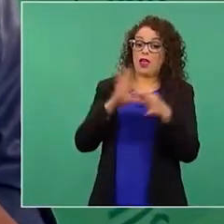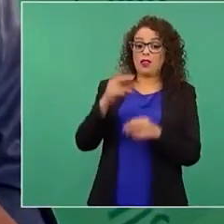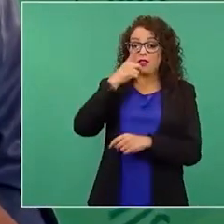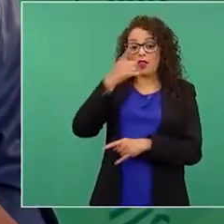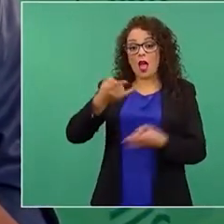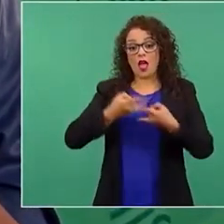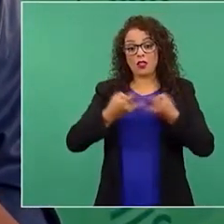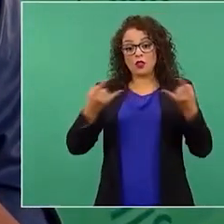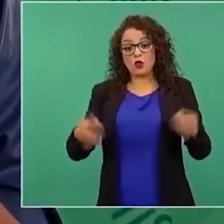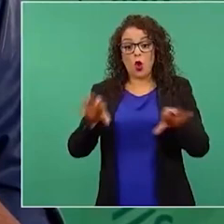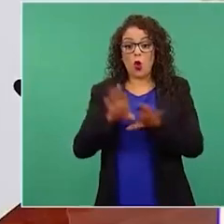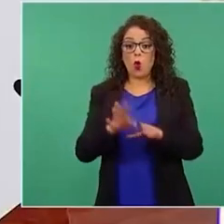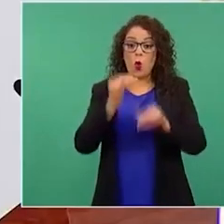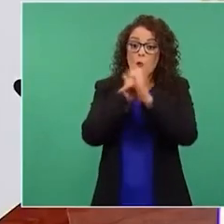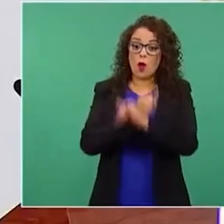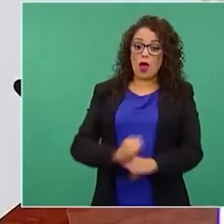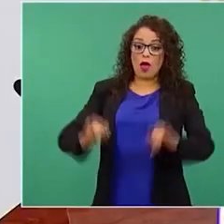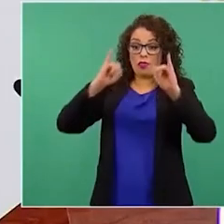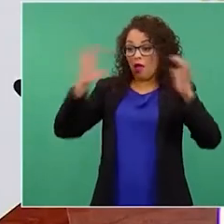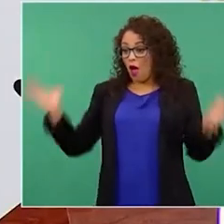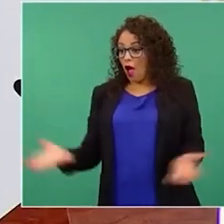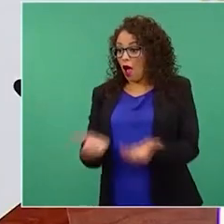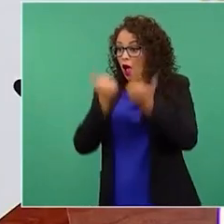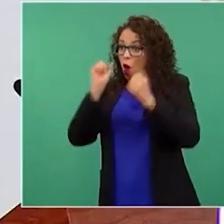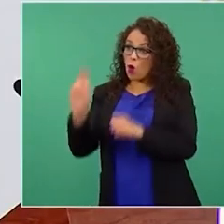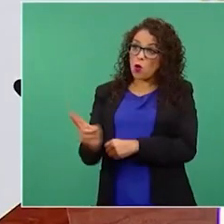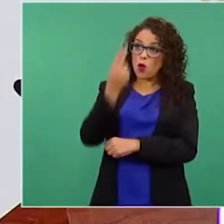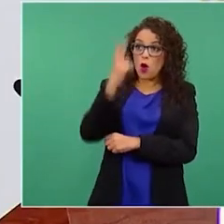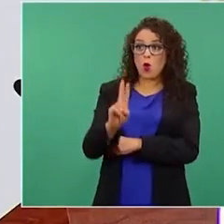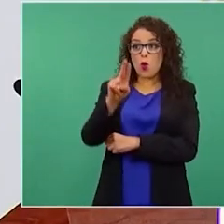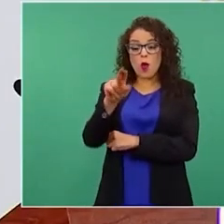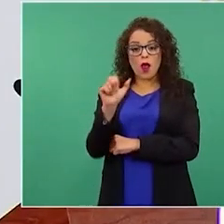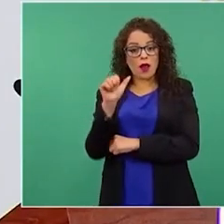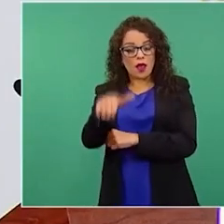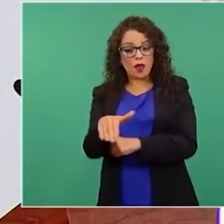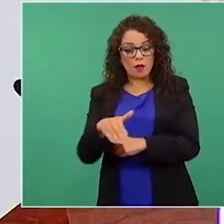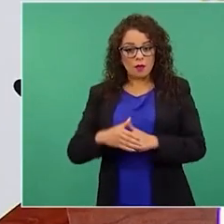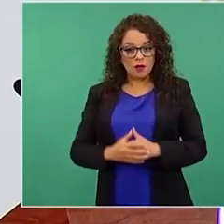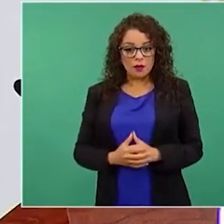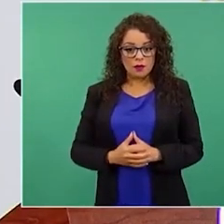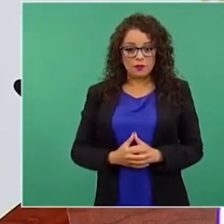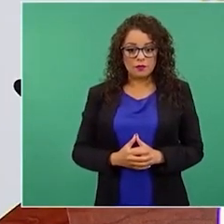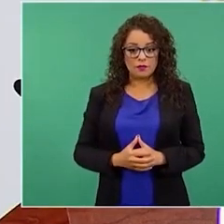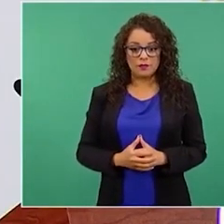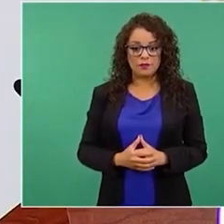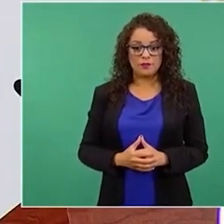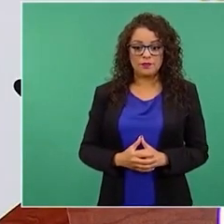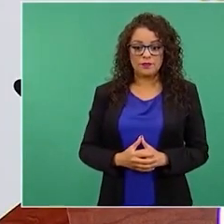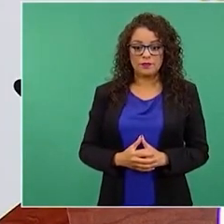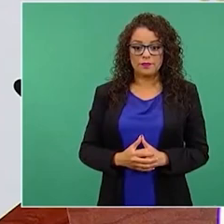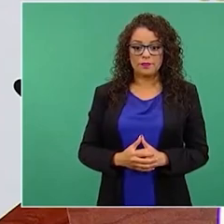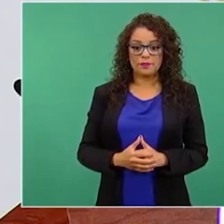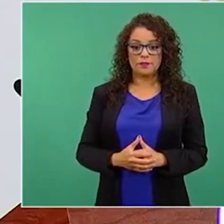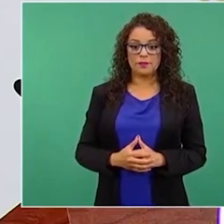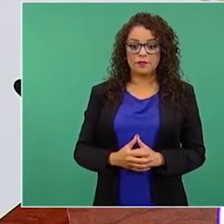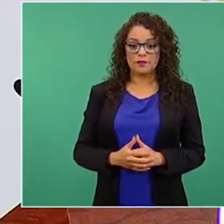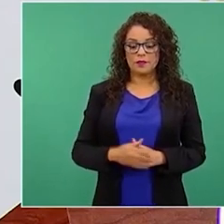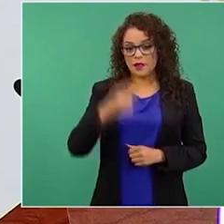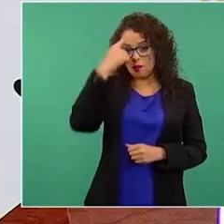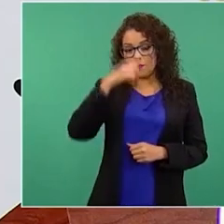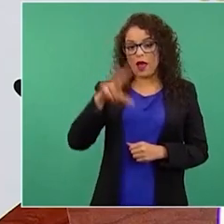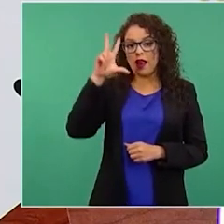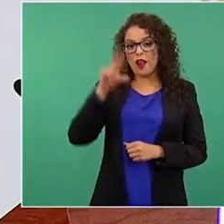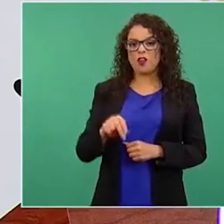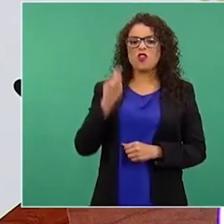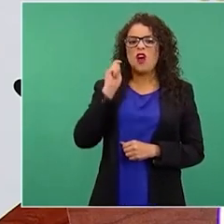la autonomía de la UNAM, de cómo se salvó la UNAM, de que se le impusieran contenidos socialistas.